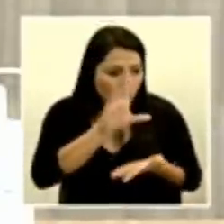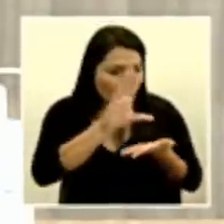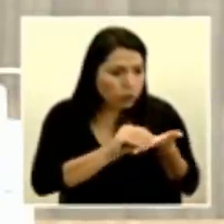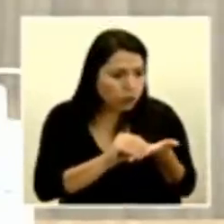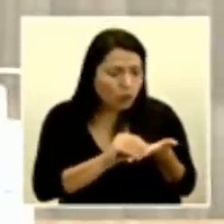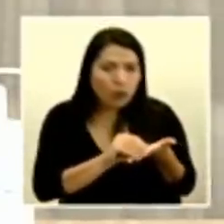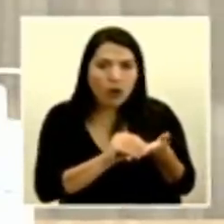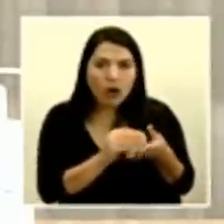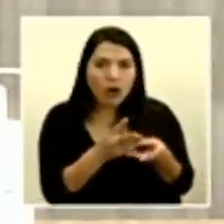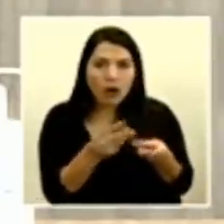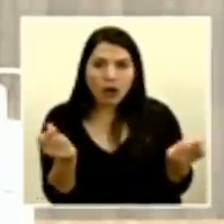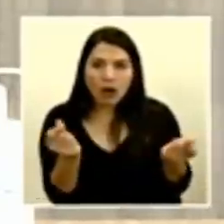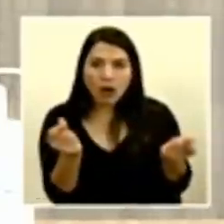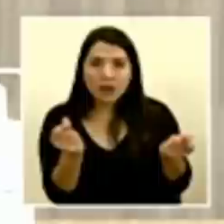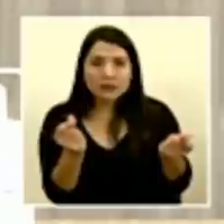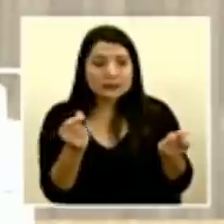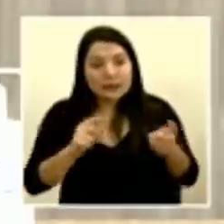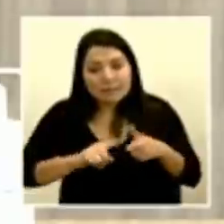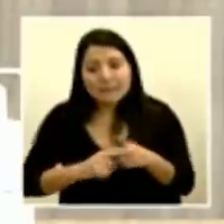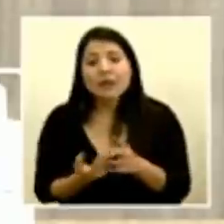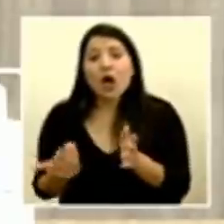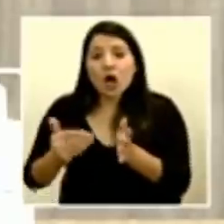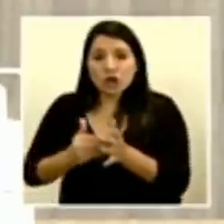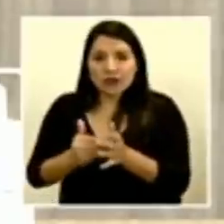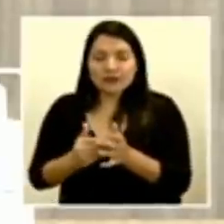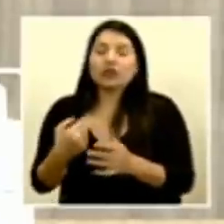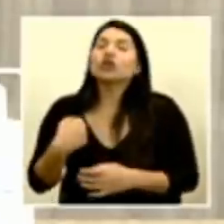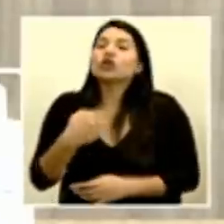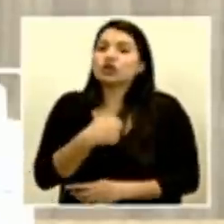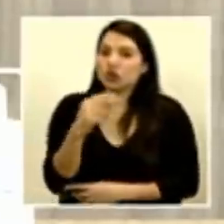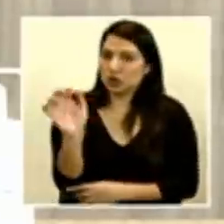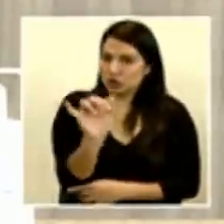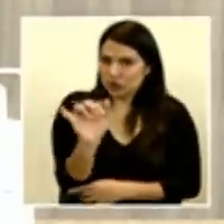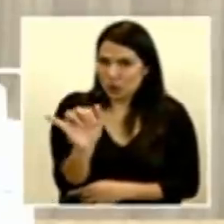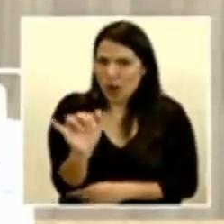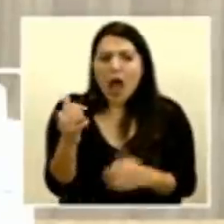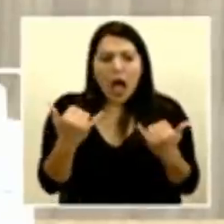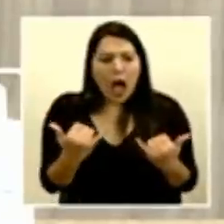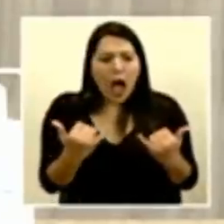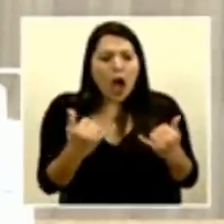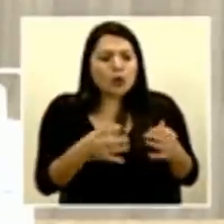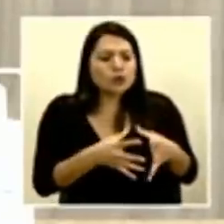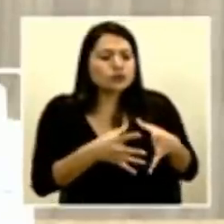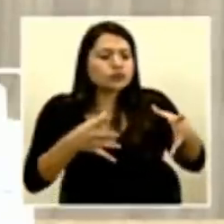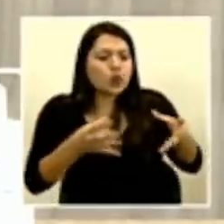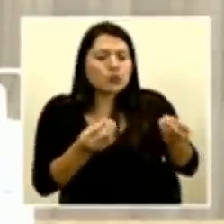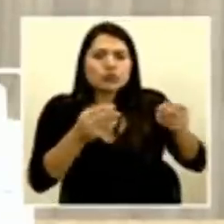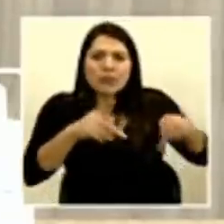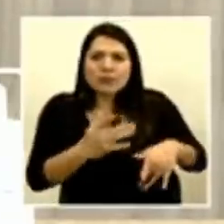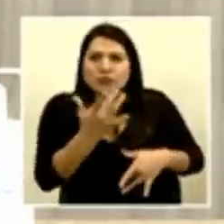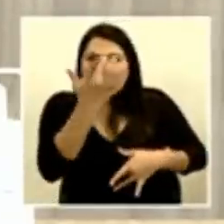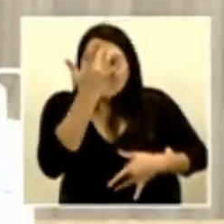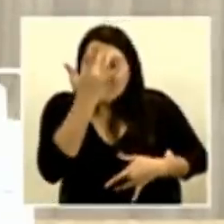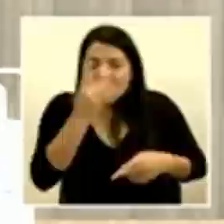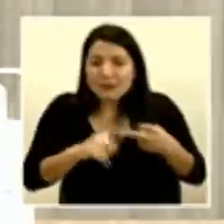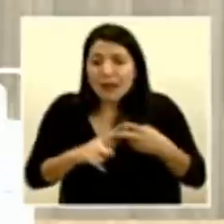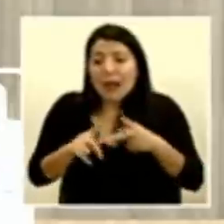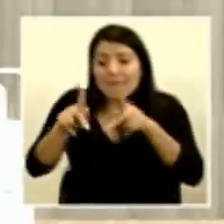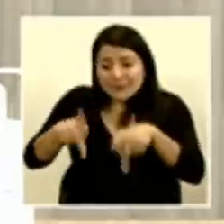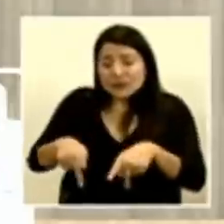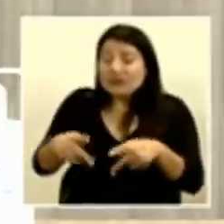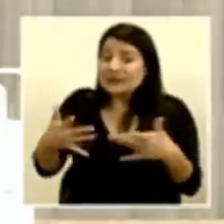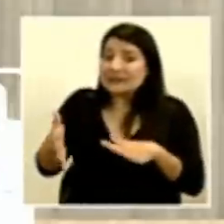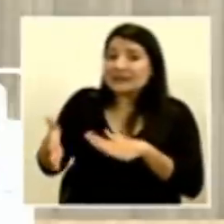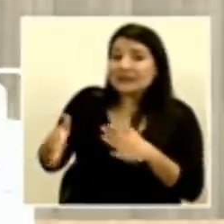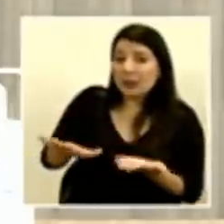cantidad de casos y de personas que han enfermado gravemente y de fallecidos que no nos han postrado, que no han puesto de